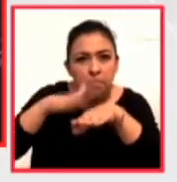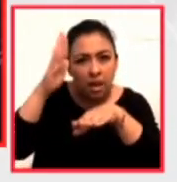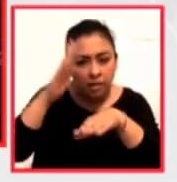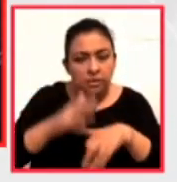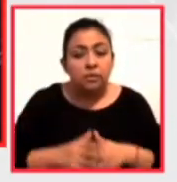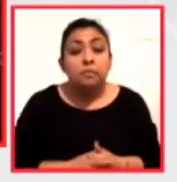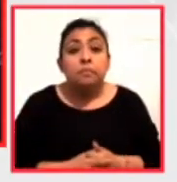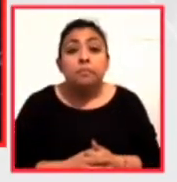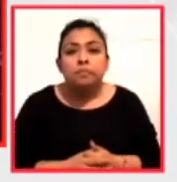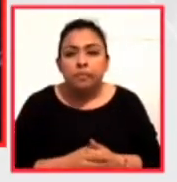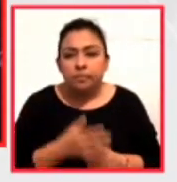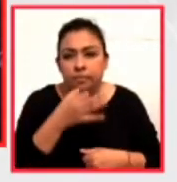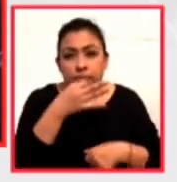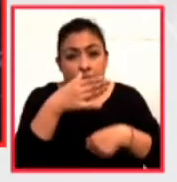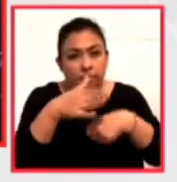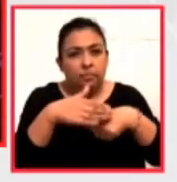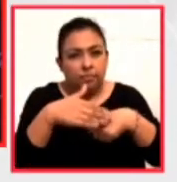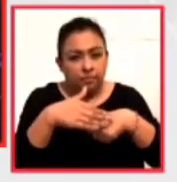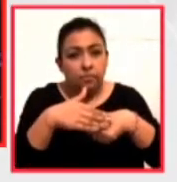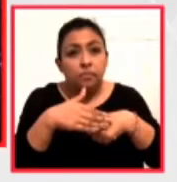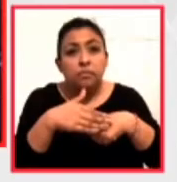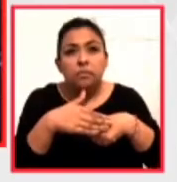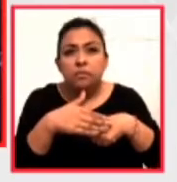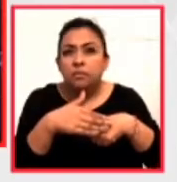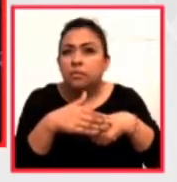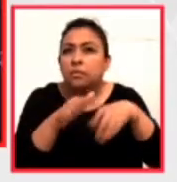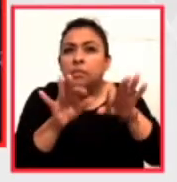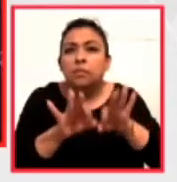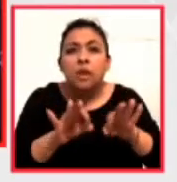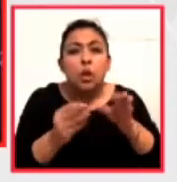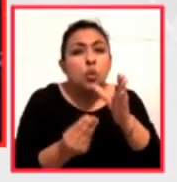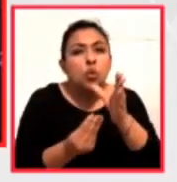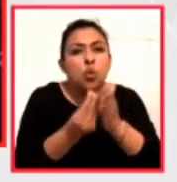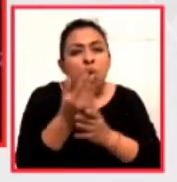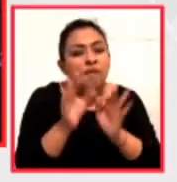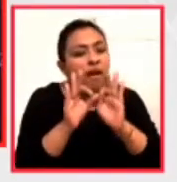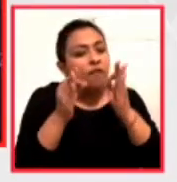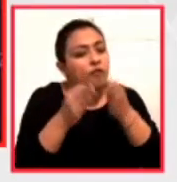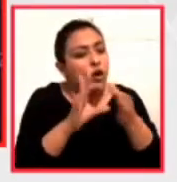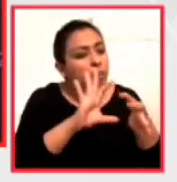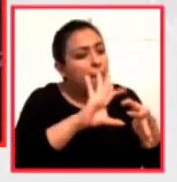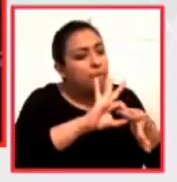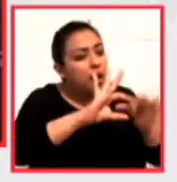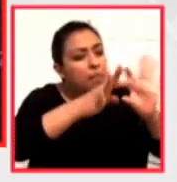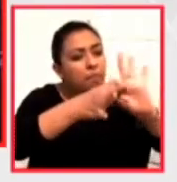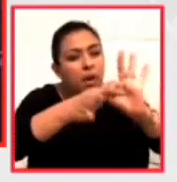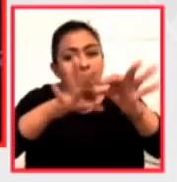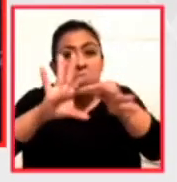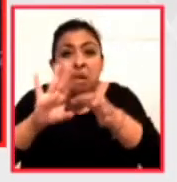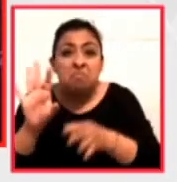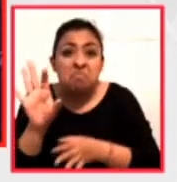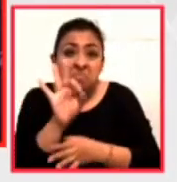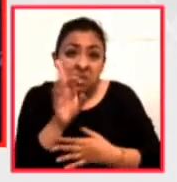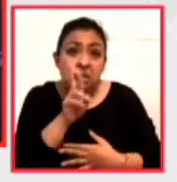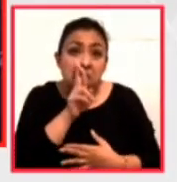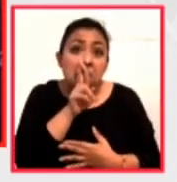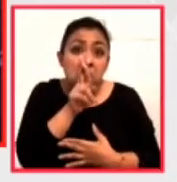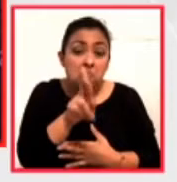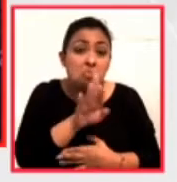Subrayar, el principio de una nueva articulación, una posible respuesta,